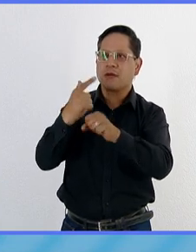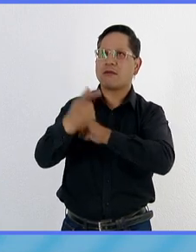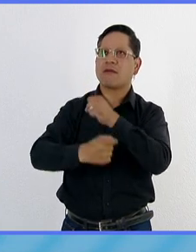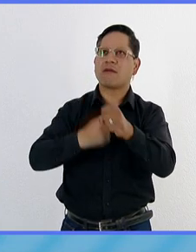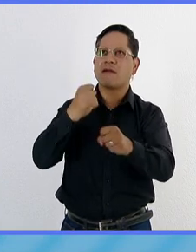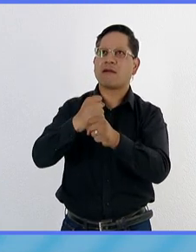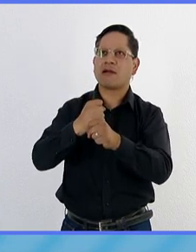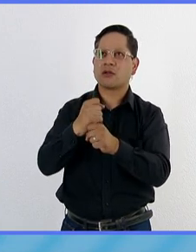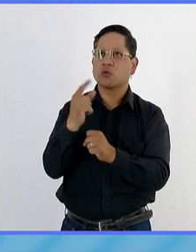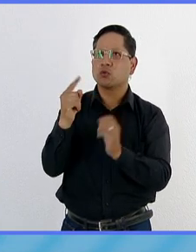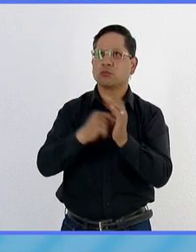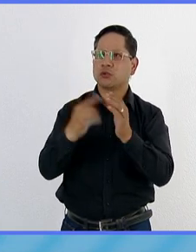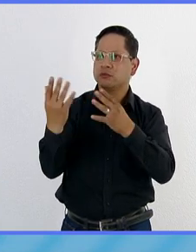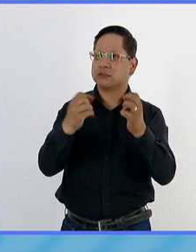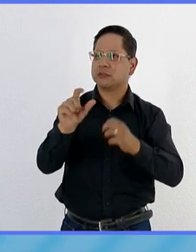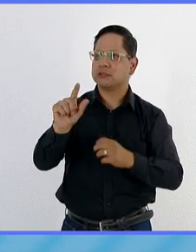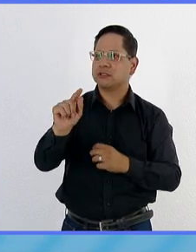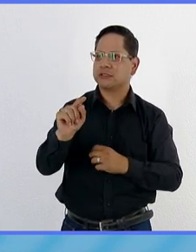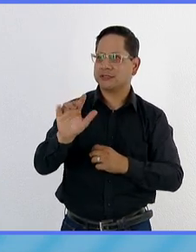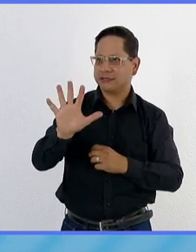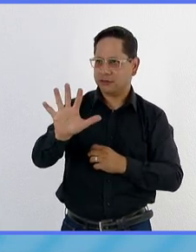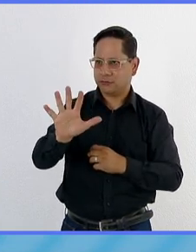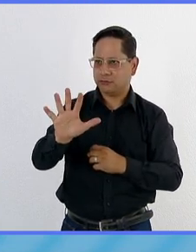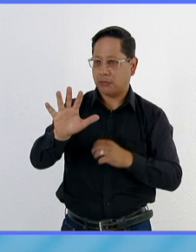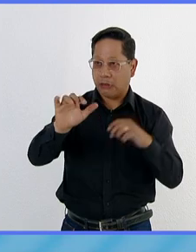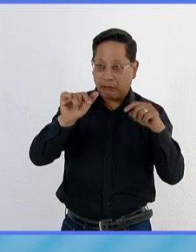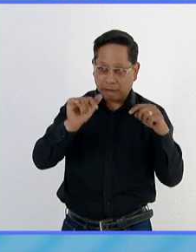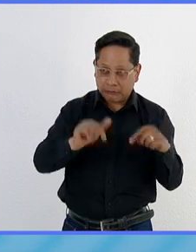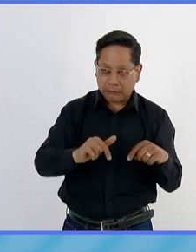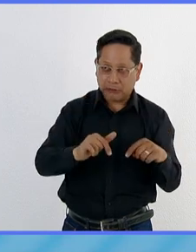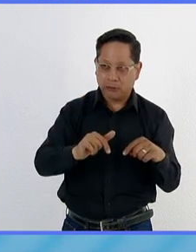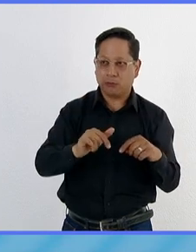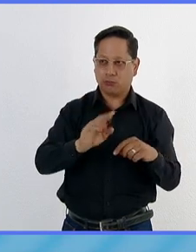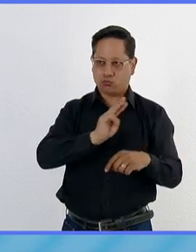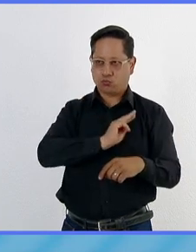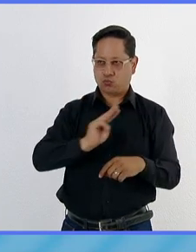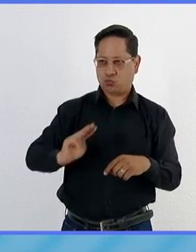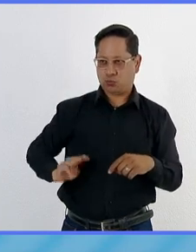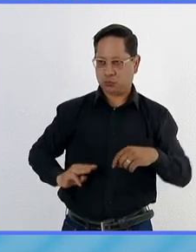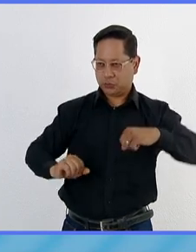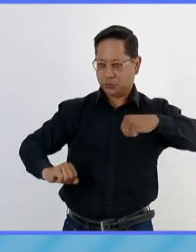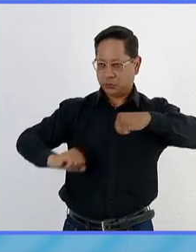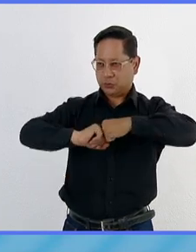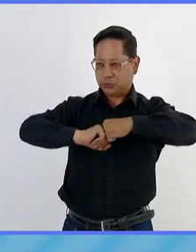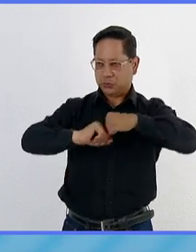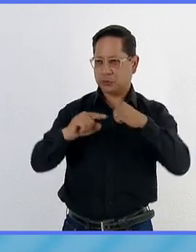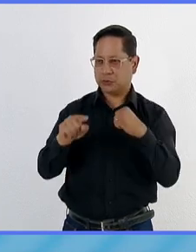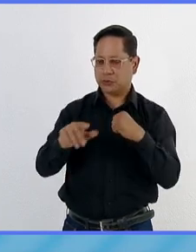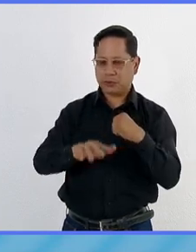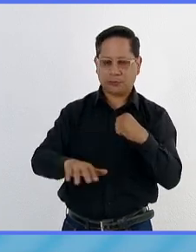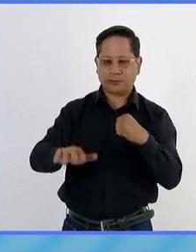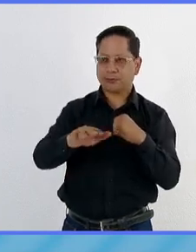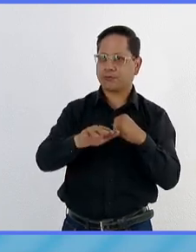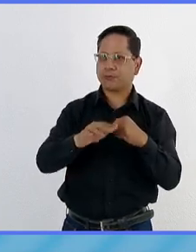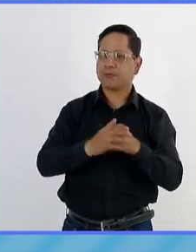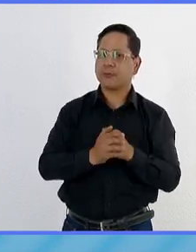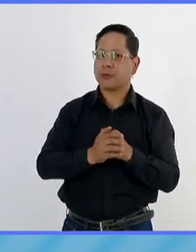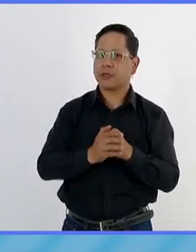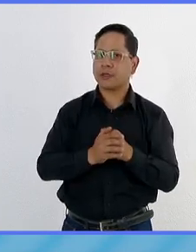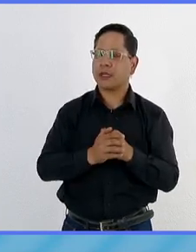en 1975. En nuestro caso, en un municipio pegado a la frontera, Metapa de Domingo,